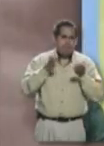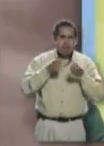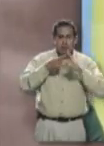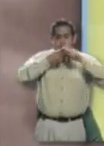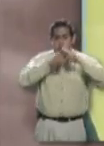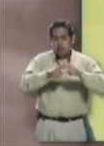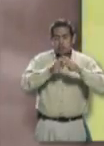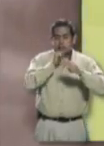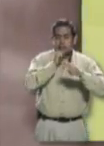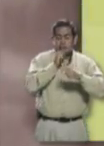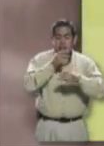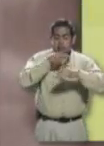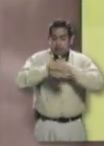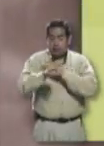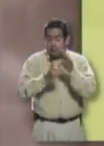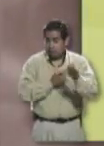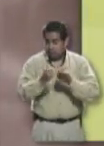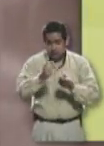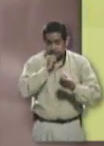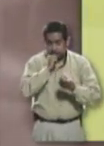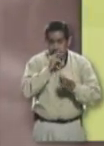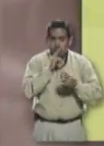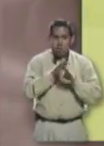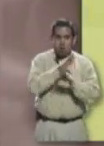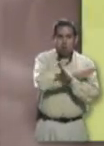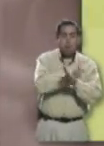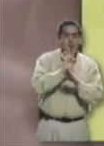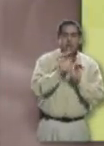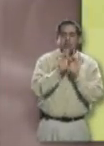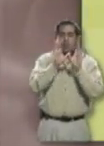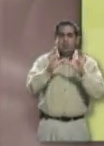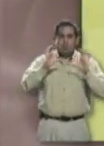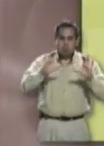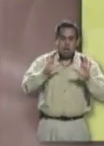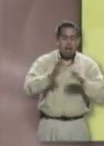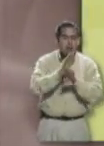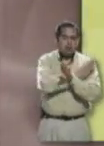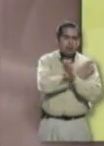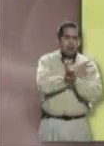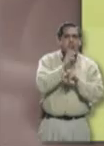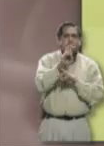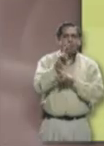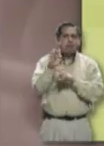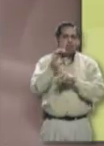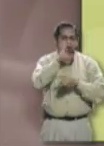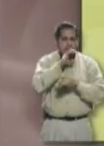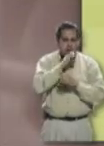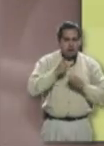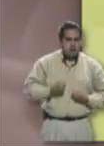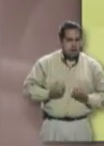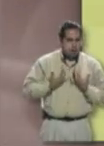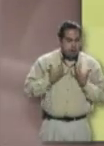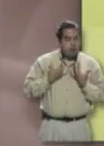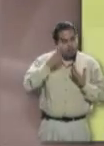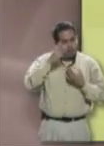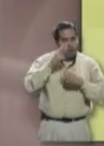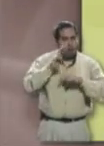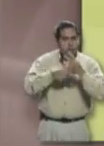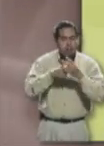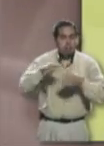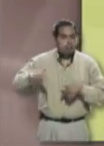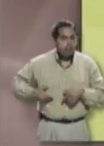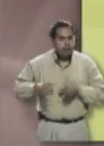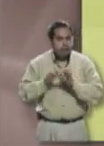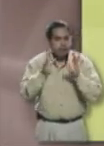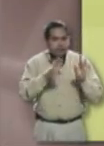ejercicios antes de entrar a la pista de hielo, para que uno mismo no se llegue a... De calentamiento. Así es. Para que uno mismo no llegue